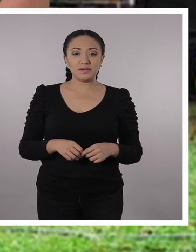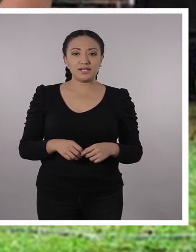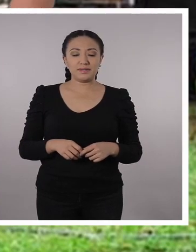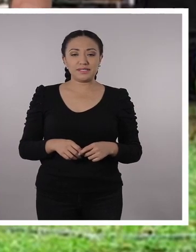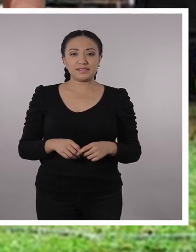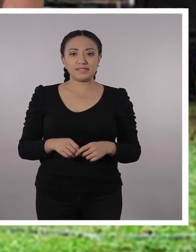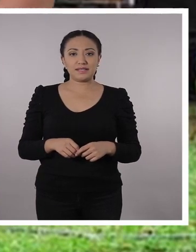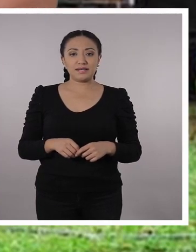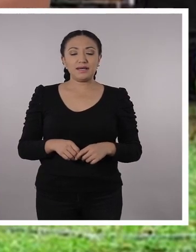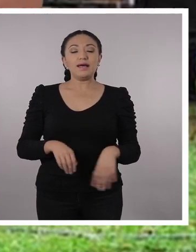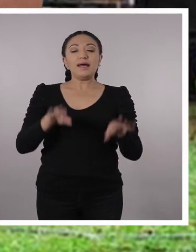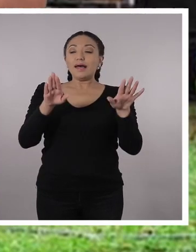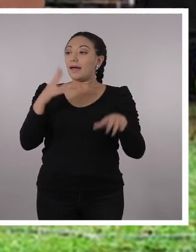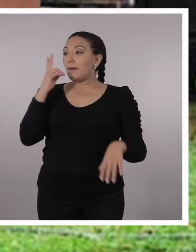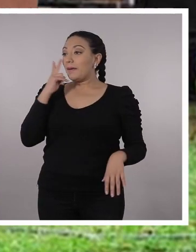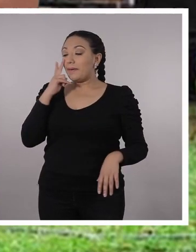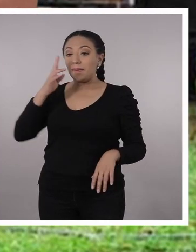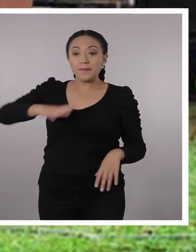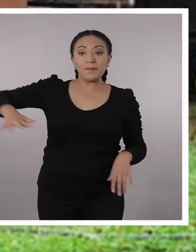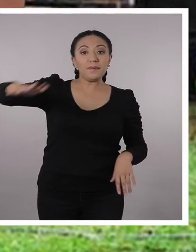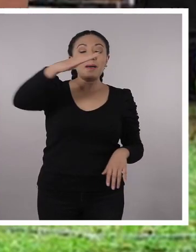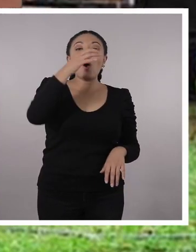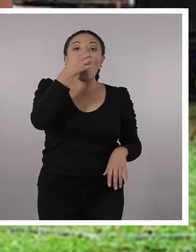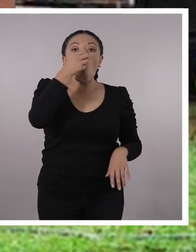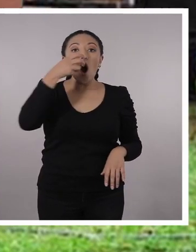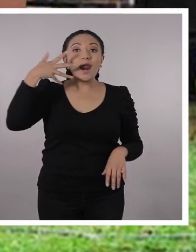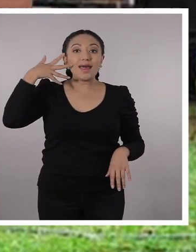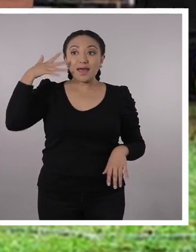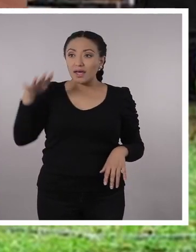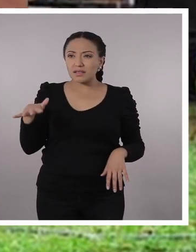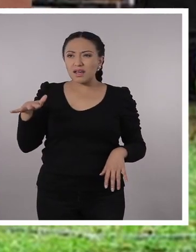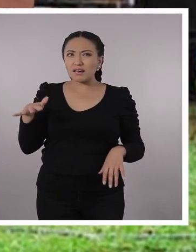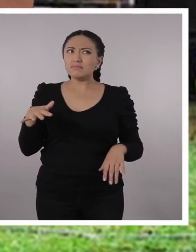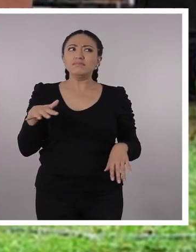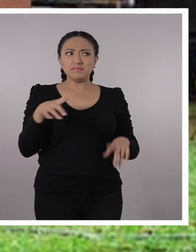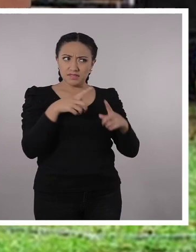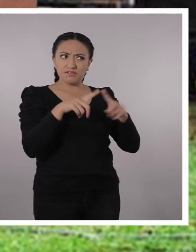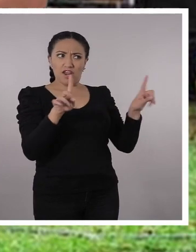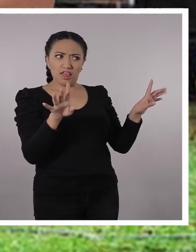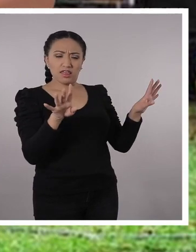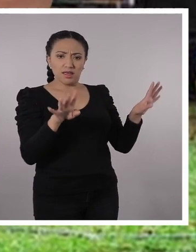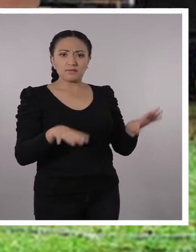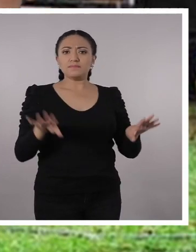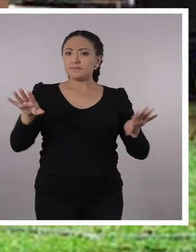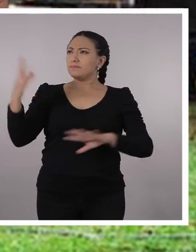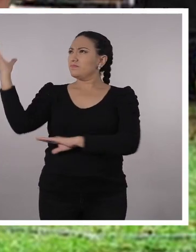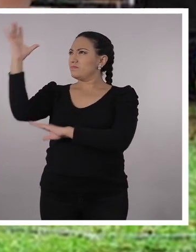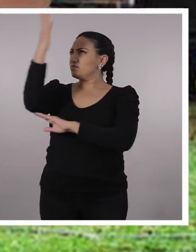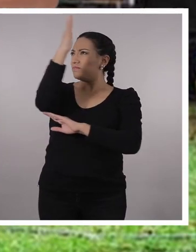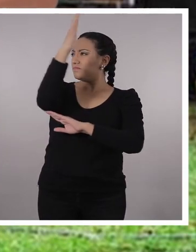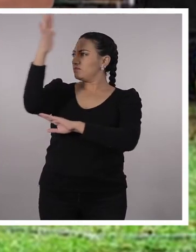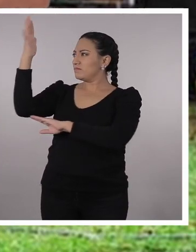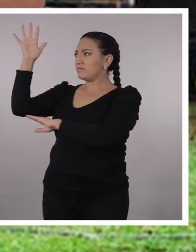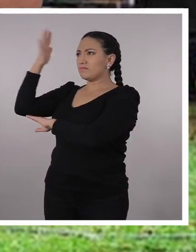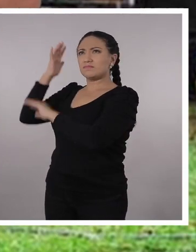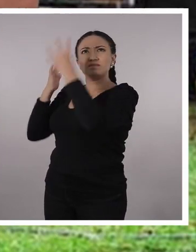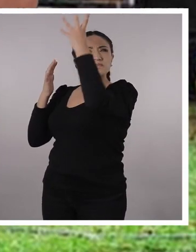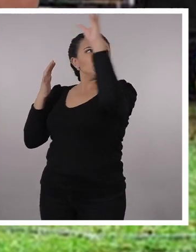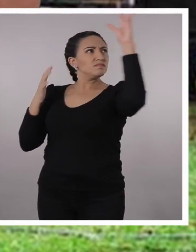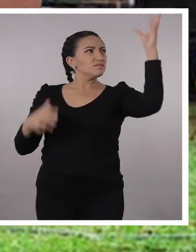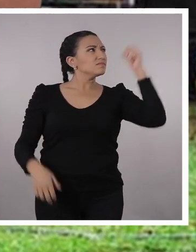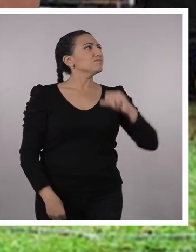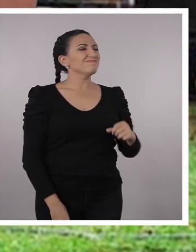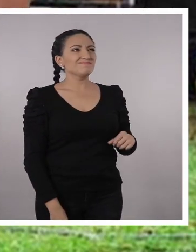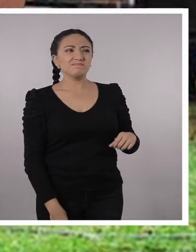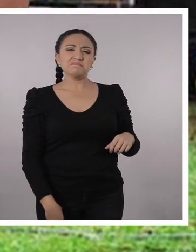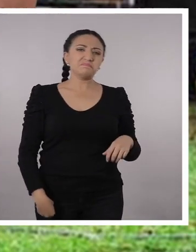Nelly, creo que estamos en el oriente, ¿no? Hay un clima diferente. Sí, por la vegetación yo también pienso que es Amazonía, pero no estoy muy